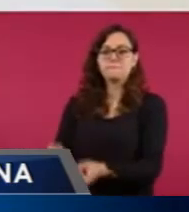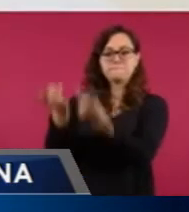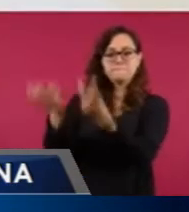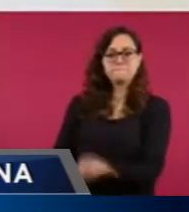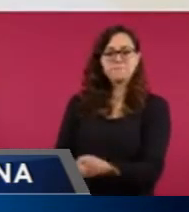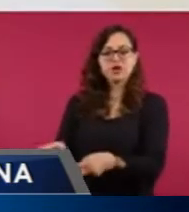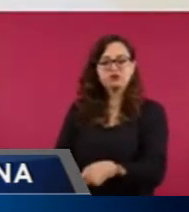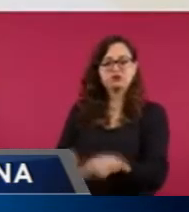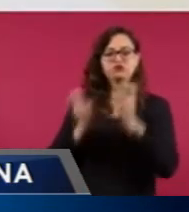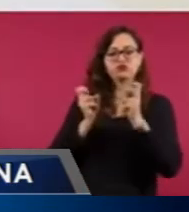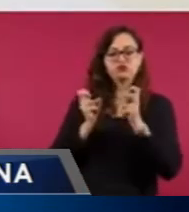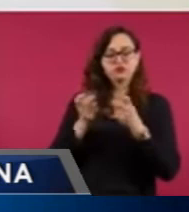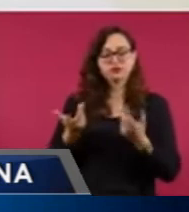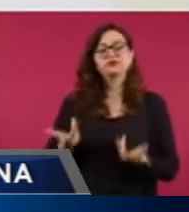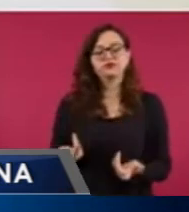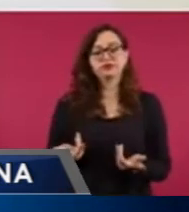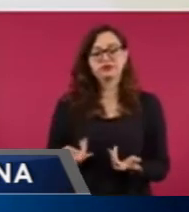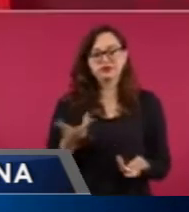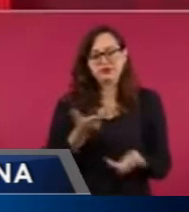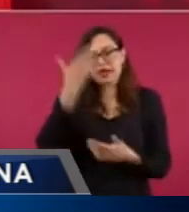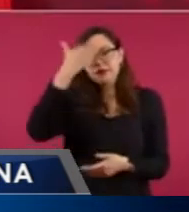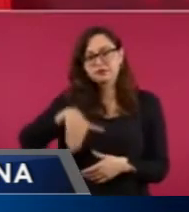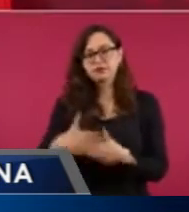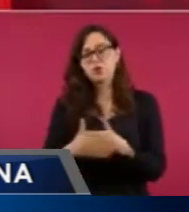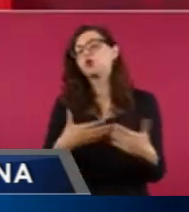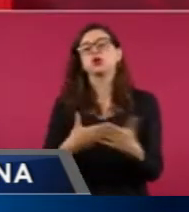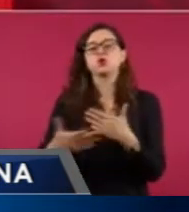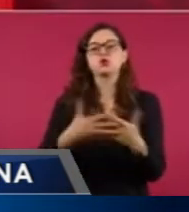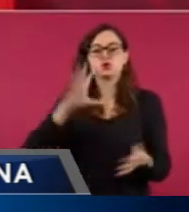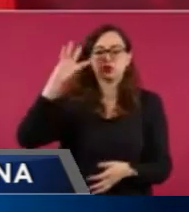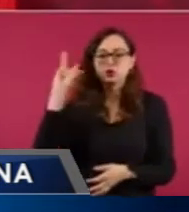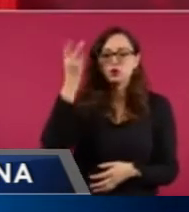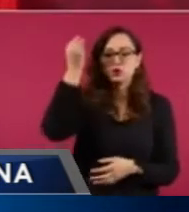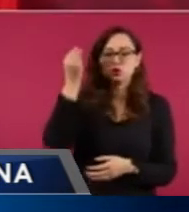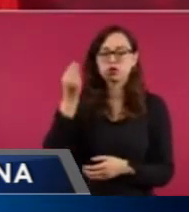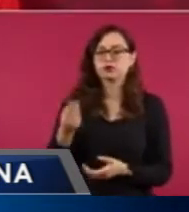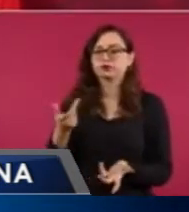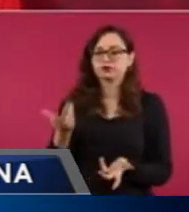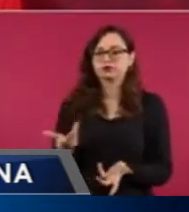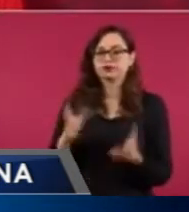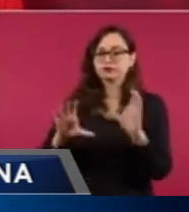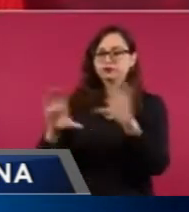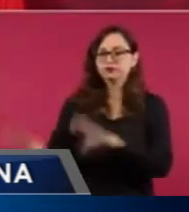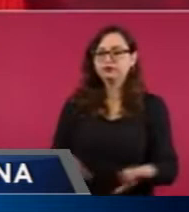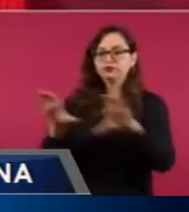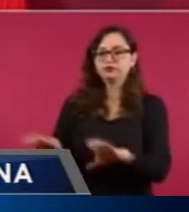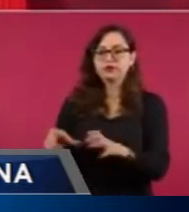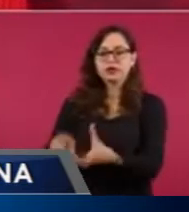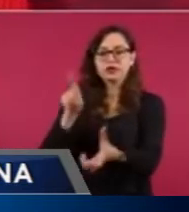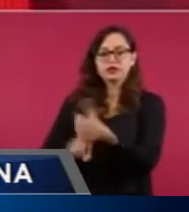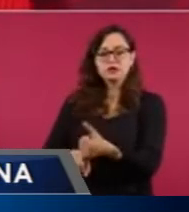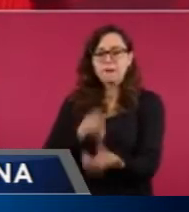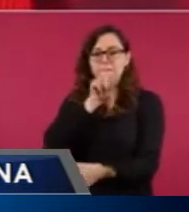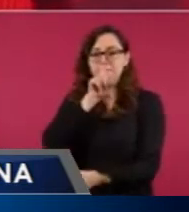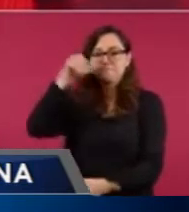Latinus reportó este ataque que expuso presuntos correos y documentos sobre operativos de seguridad, contratos del ejército, además de la salud del